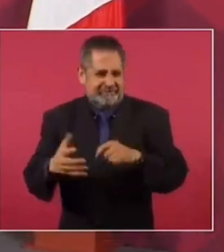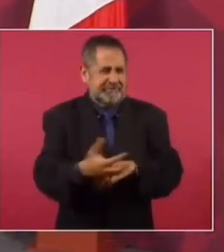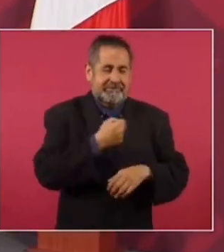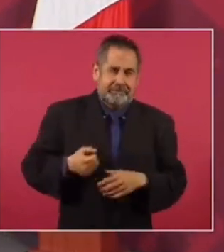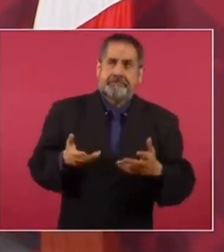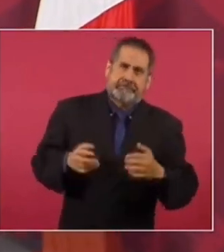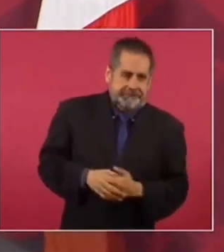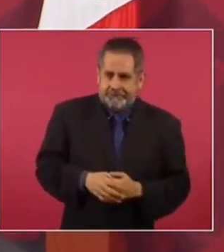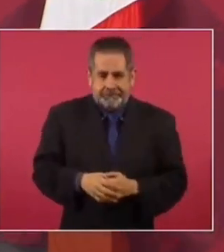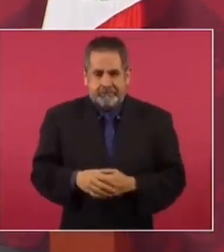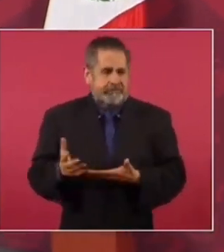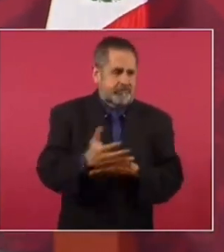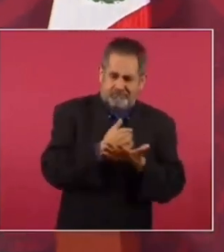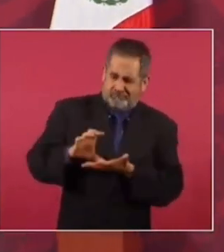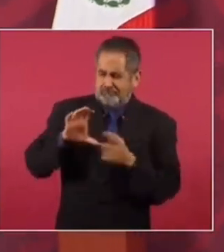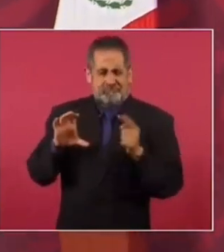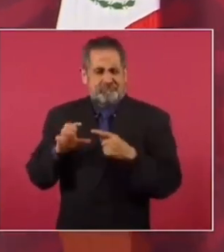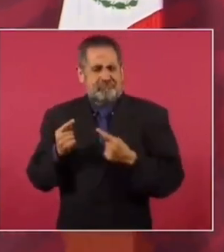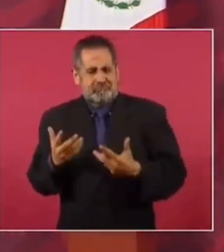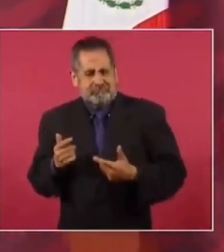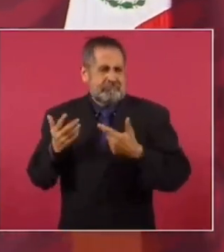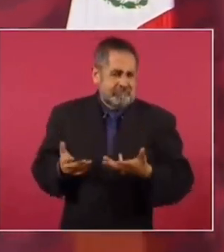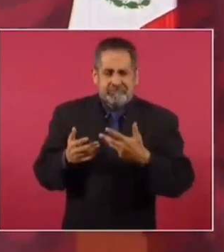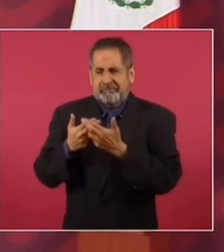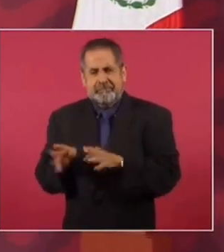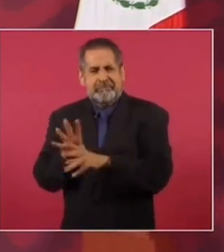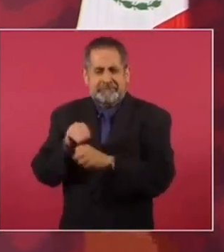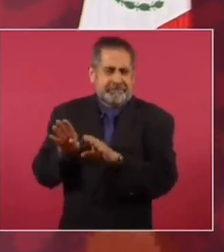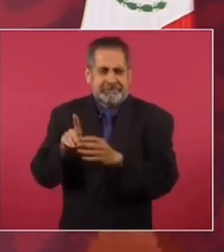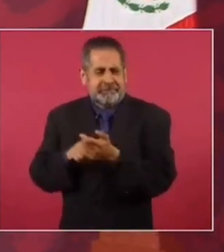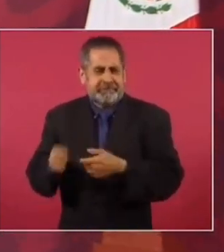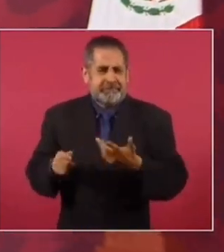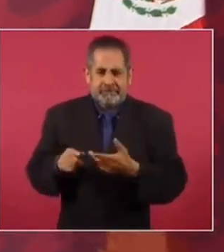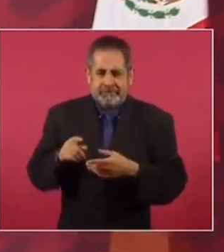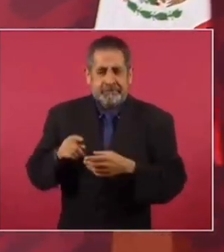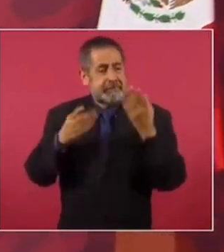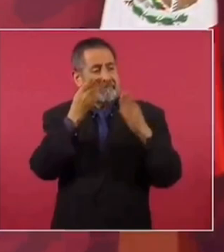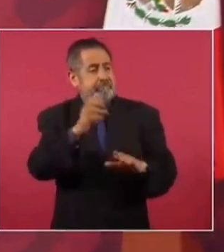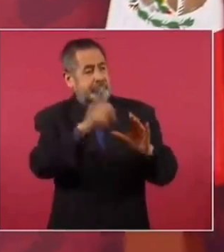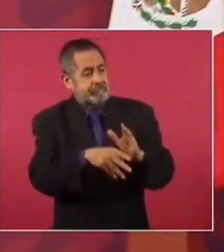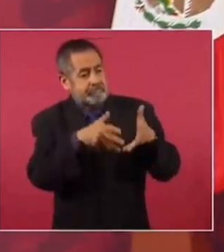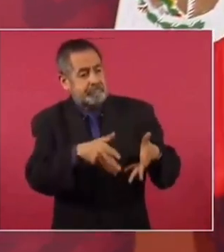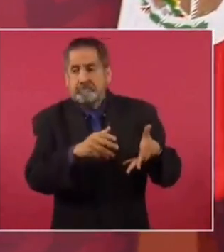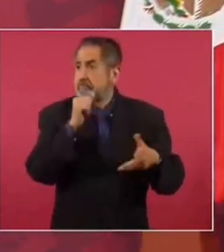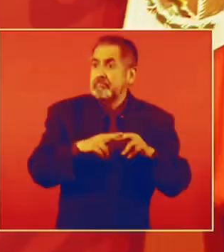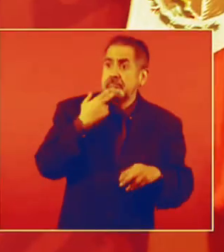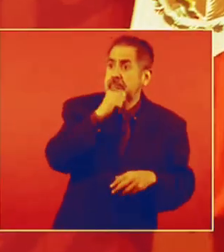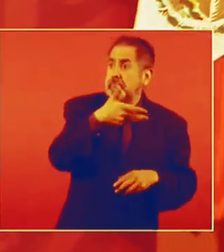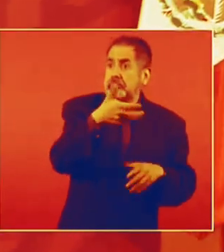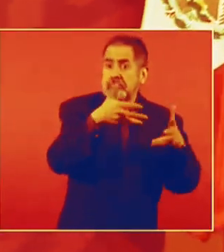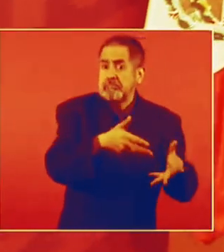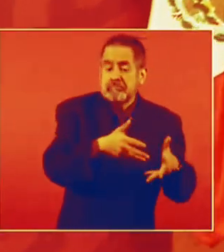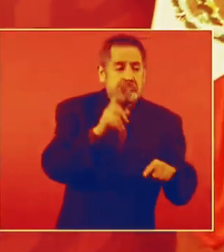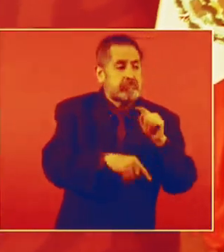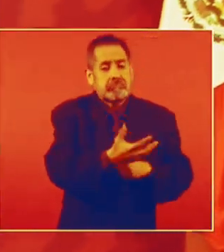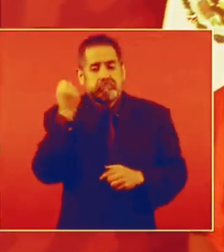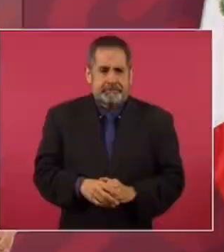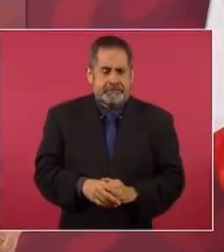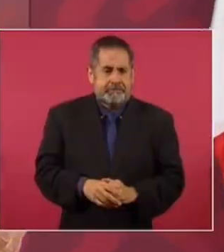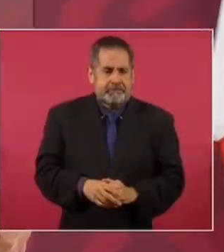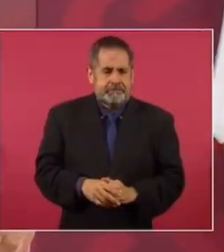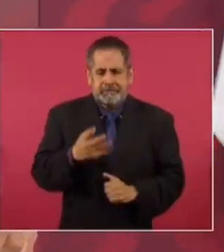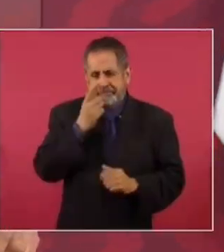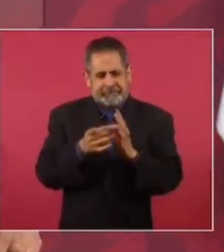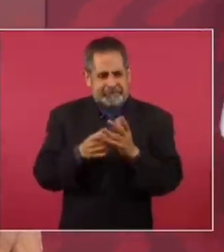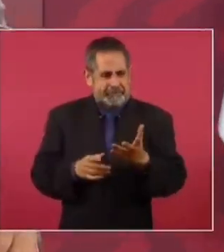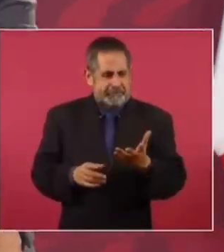y que qué hacer con los recursos, que se quedan en depósitos, en los bancos, y nadie los reclama, o tienen que ver con la delincuencia organizada.